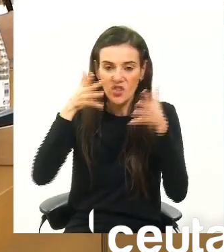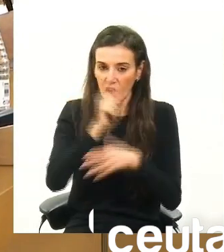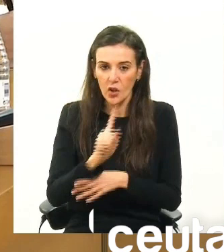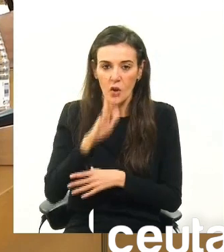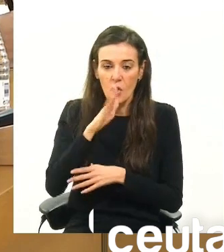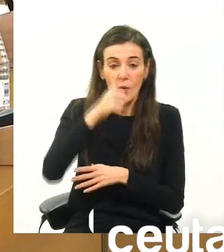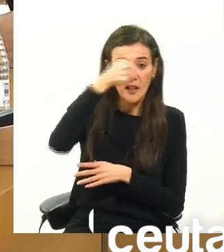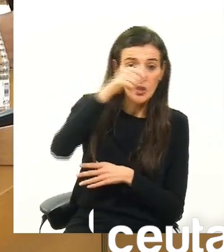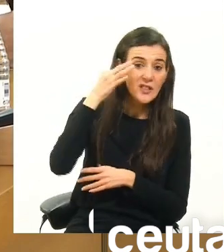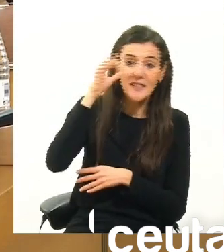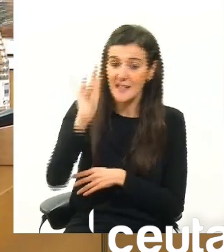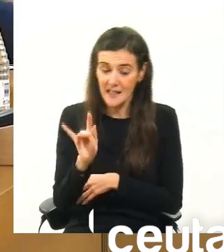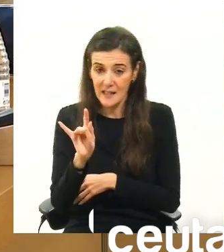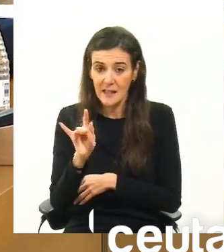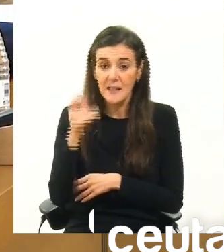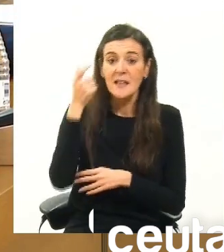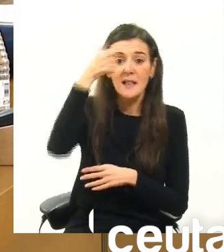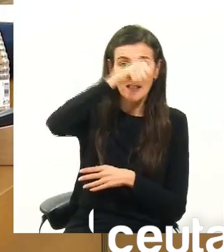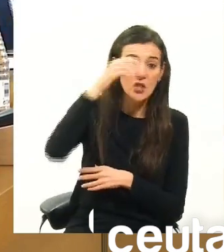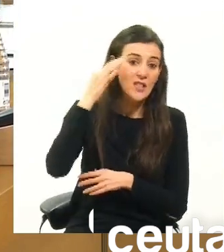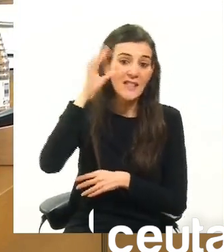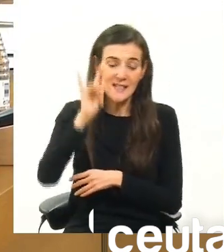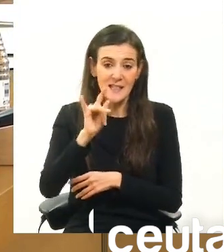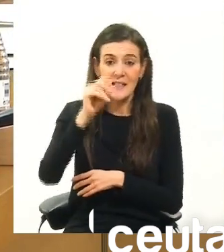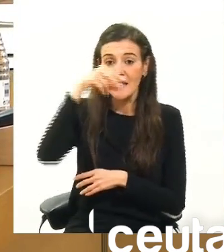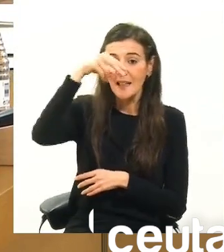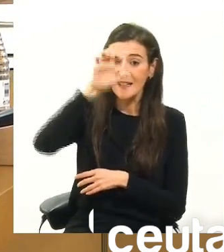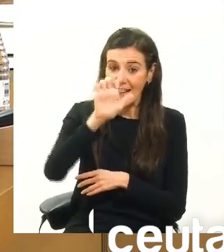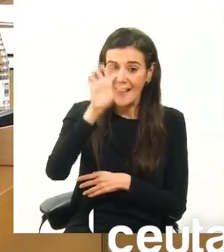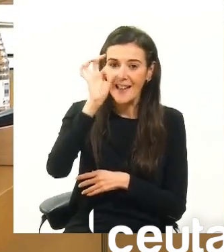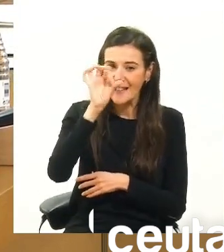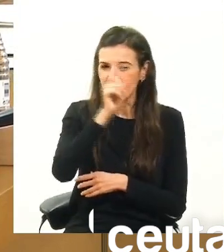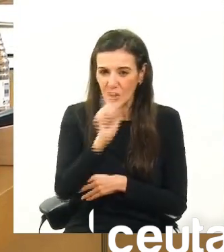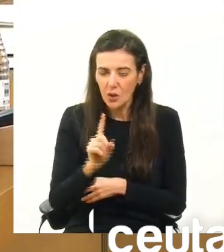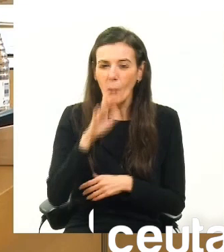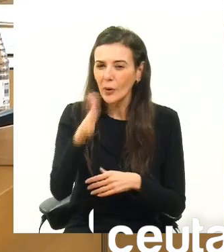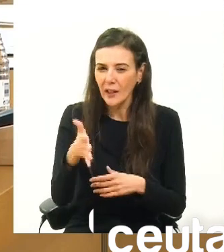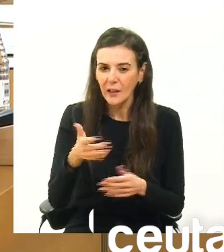niños y niñas sí, niños y niñas sí y niñas no? Explíquemelo.